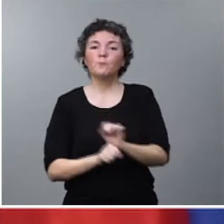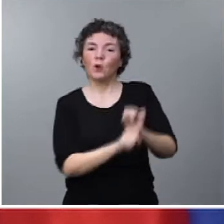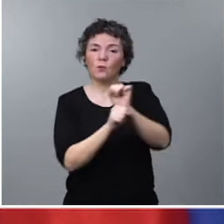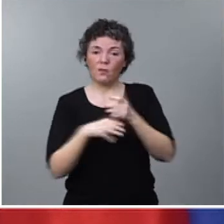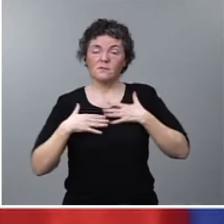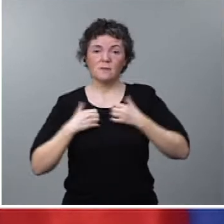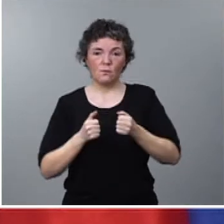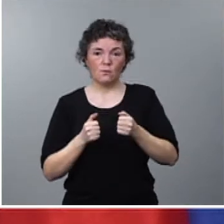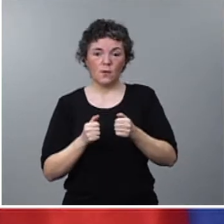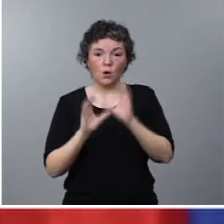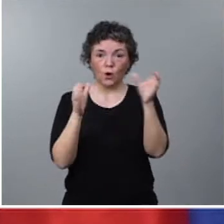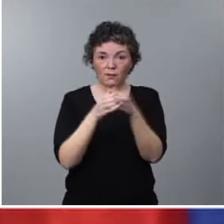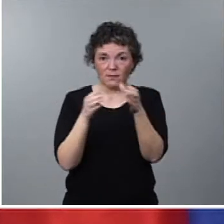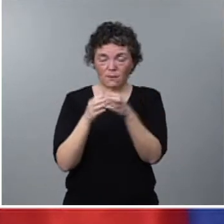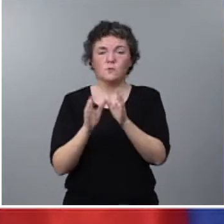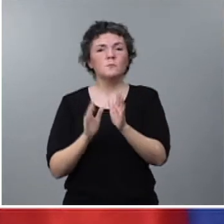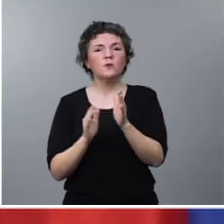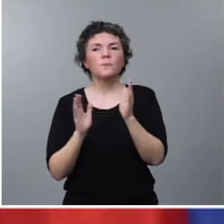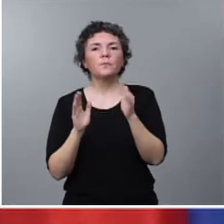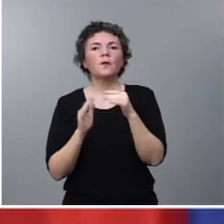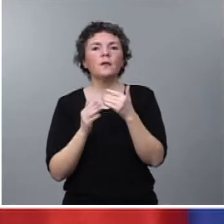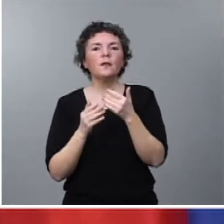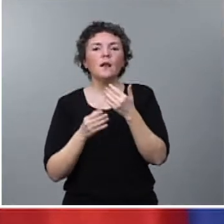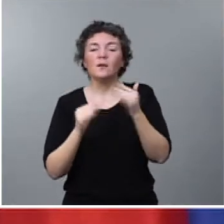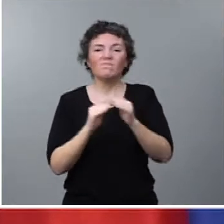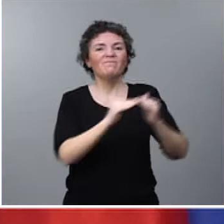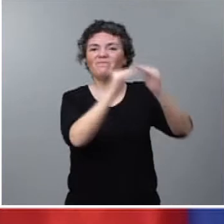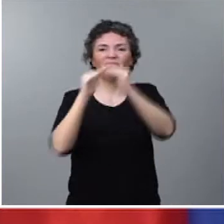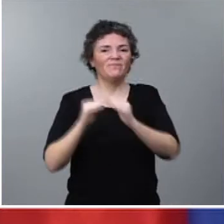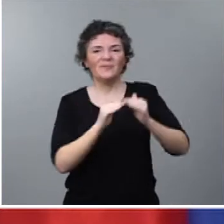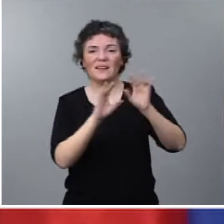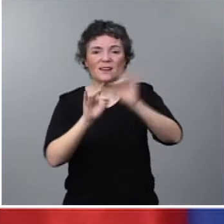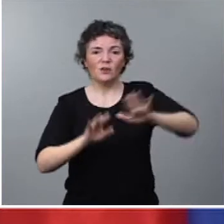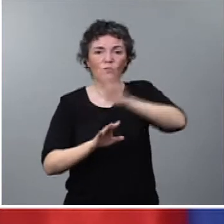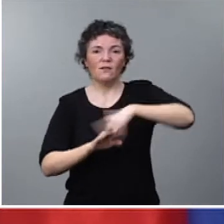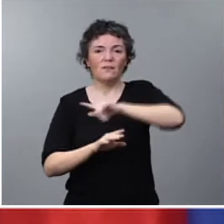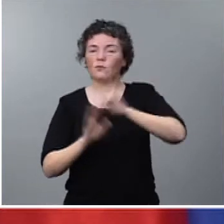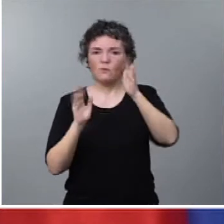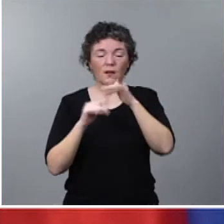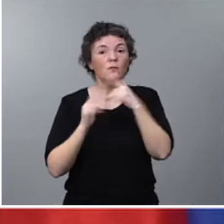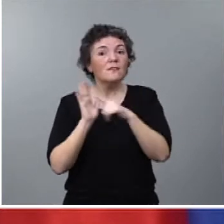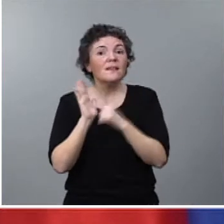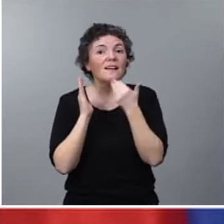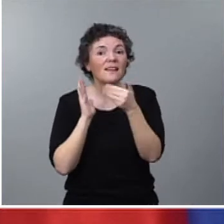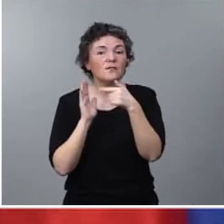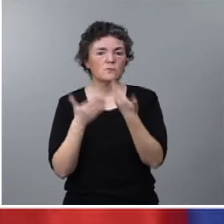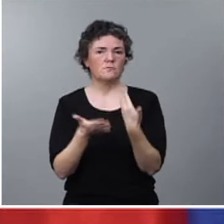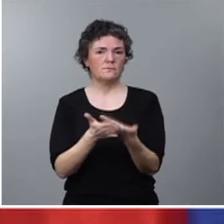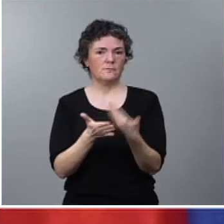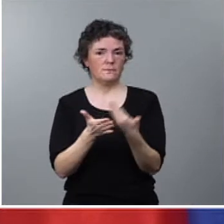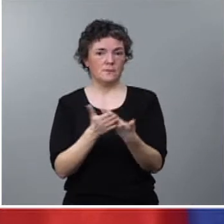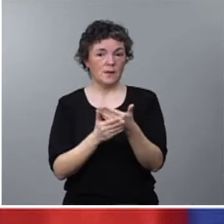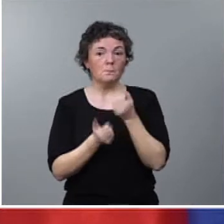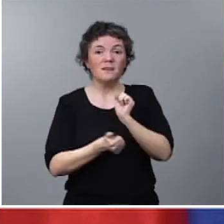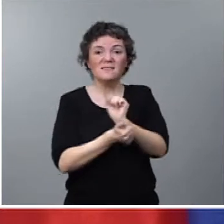a estos colectivos, pero no existe una aplicación homogénea en todo el territorio nacional y, por tanto, con esta ley lo que se garantiza es que esta prestación ya